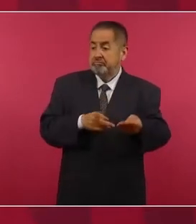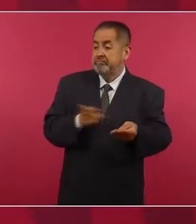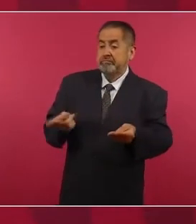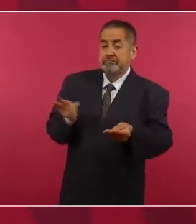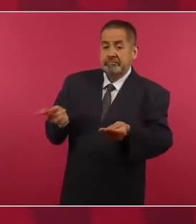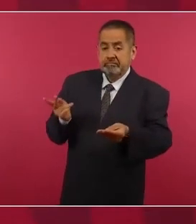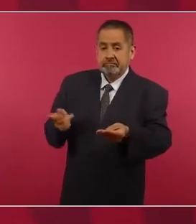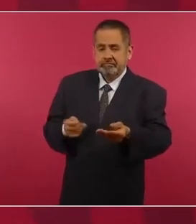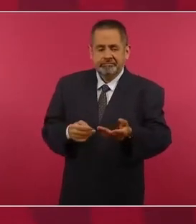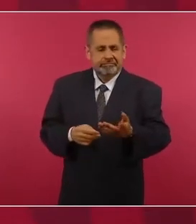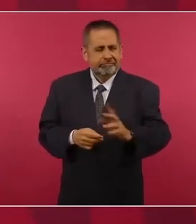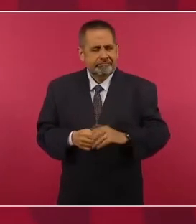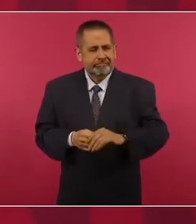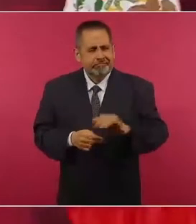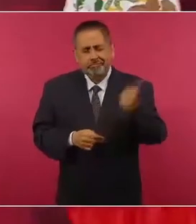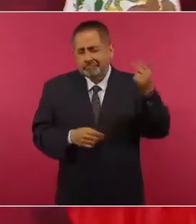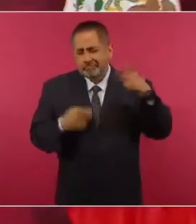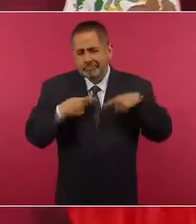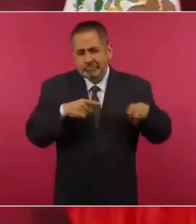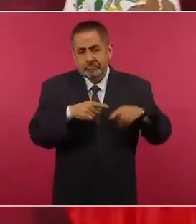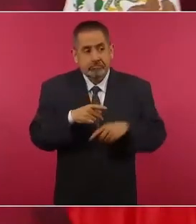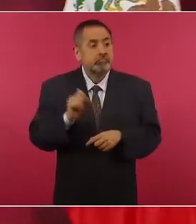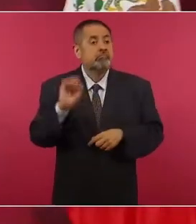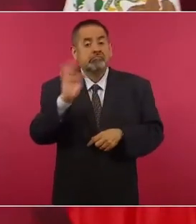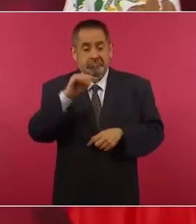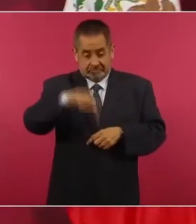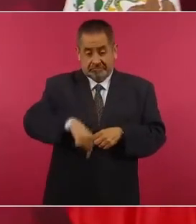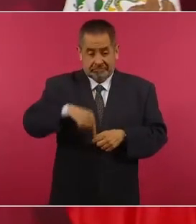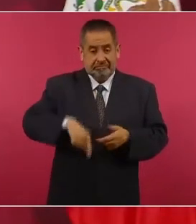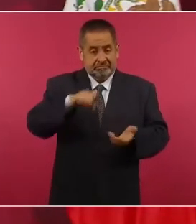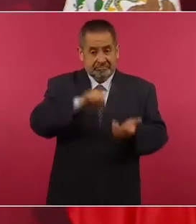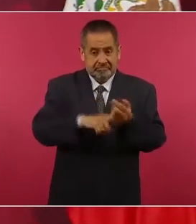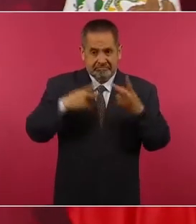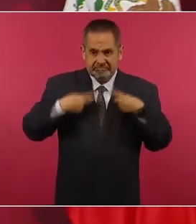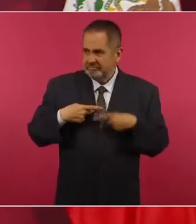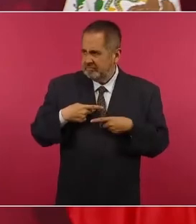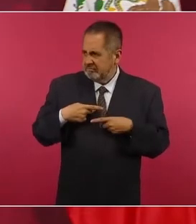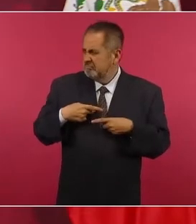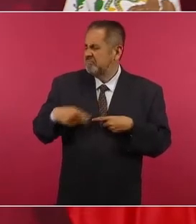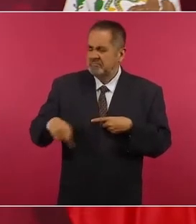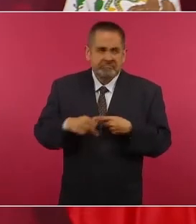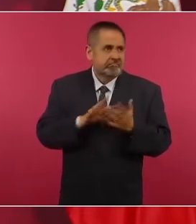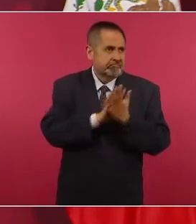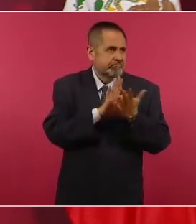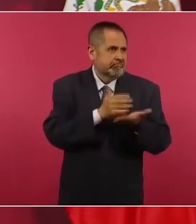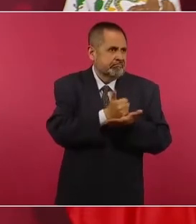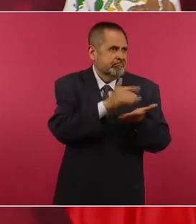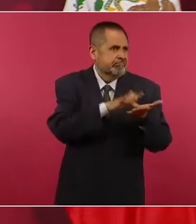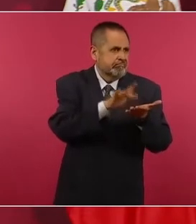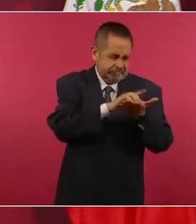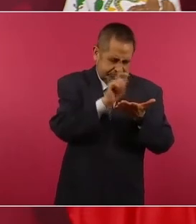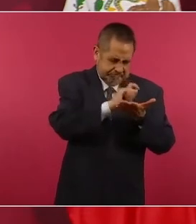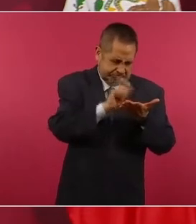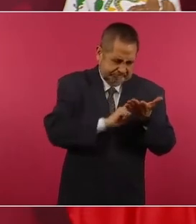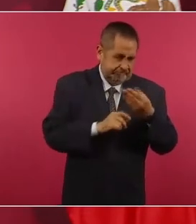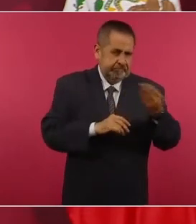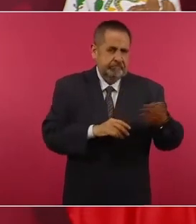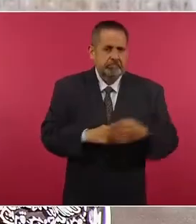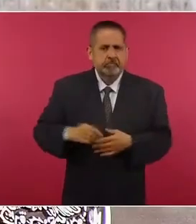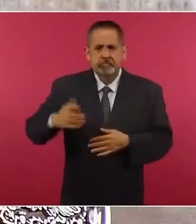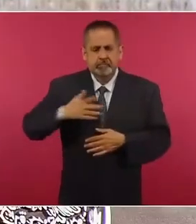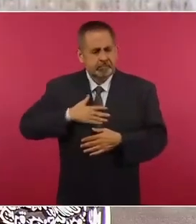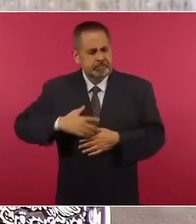O otros personajes de aquí, si las vamos a contestar todas por